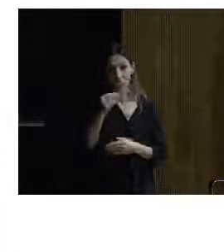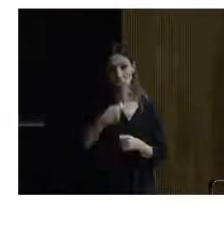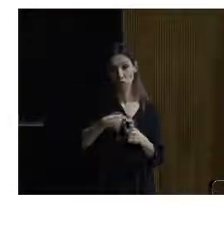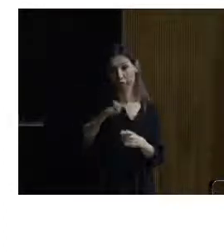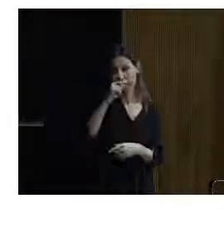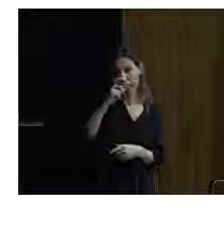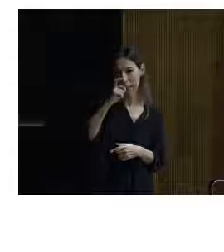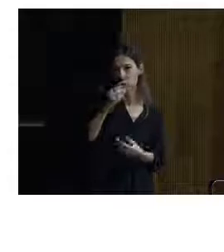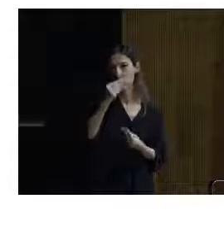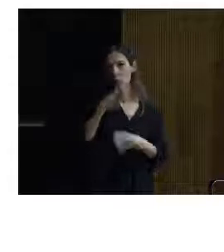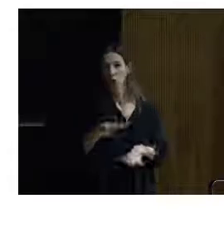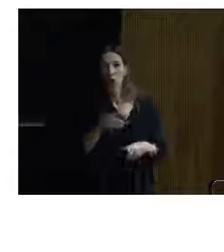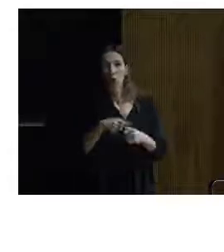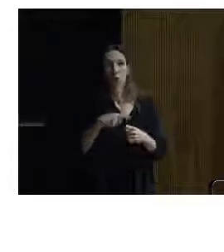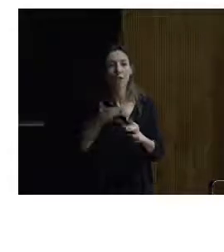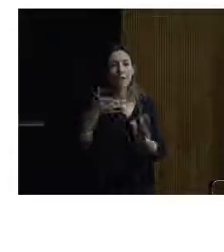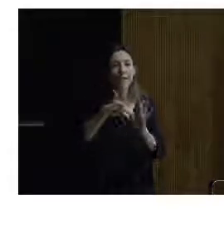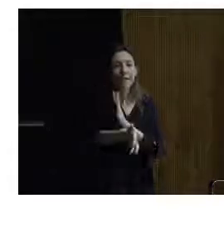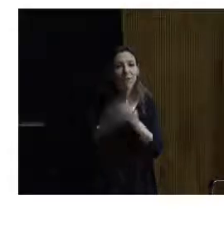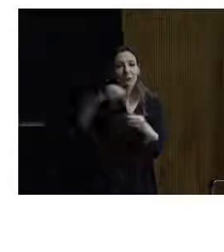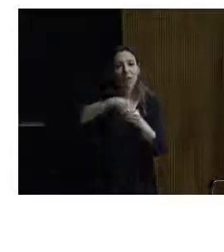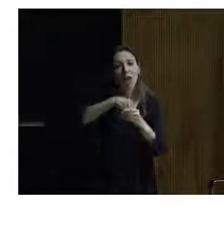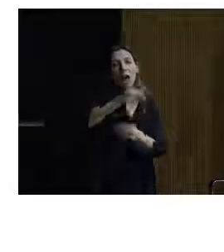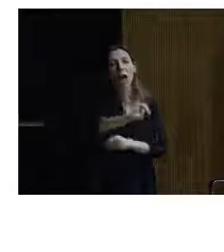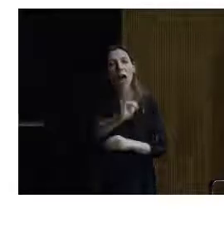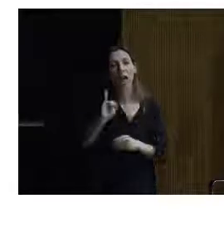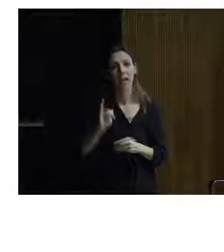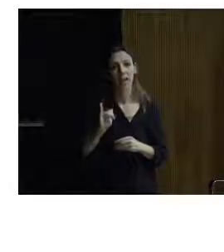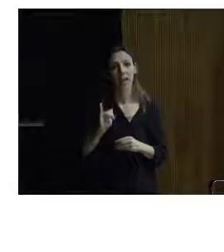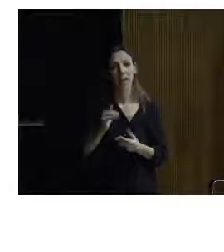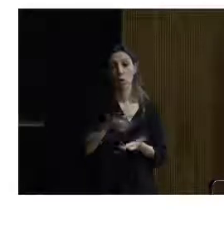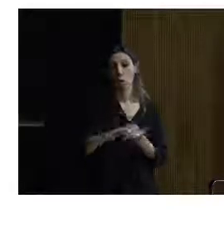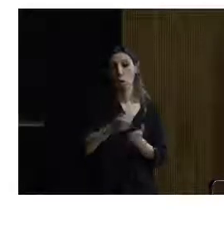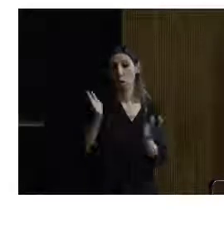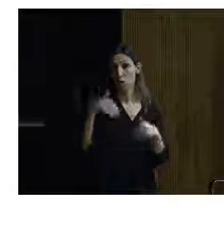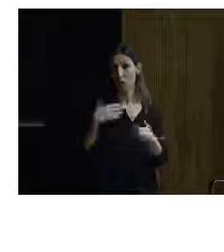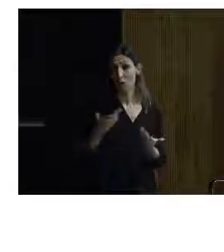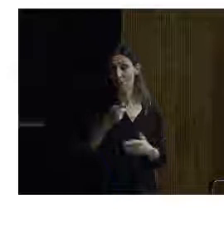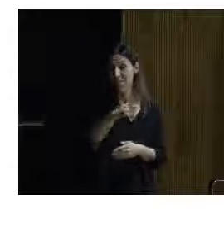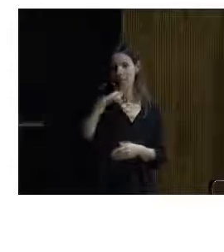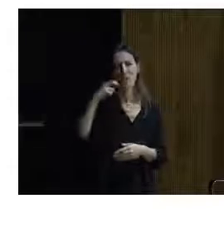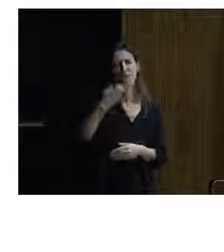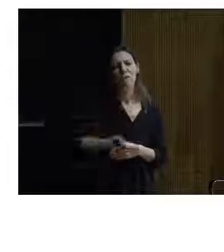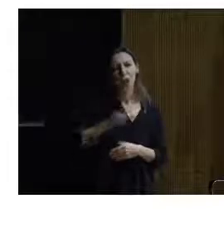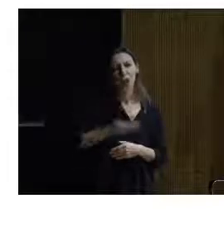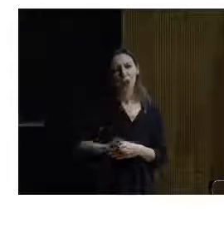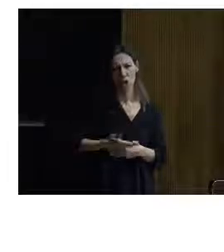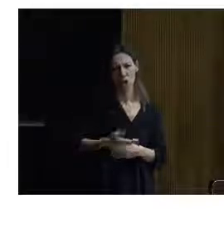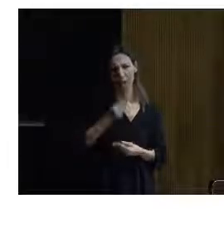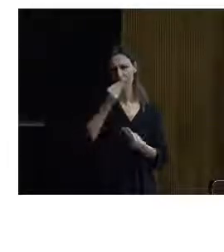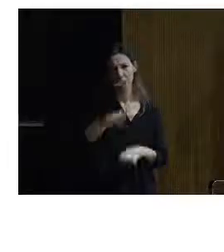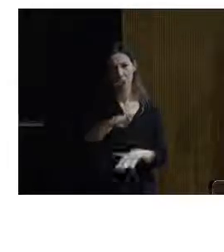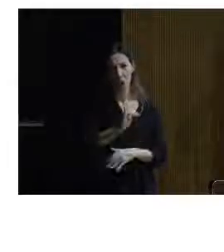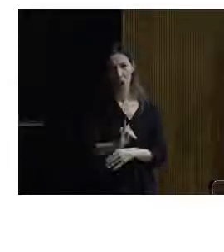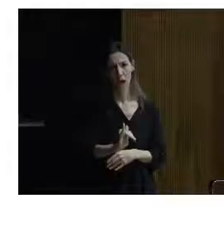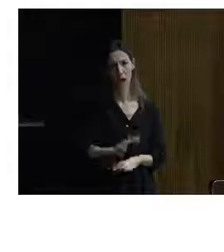las cosas significan algo o significaron algo. No hay duda, esto tiene un valor histórico. Bien, pero